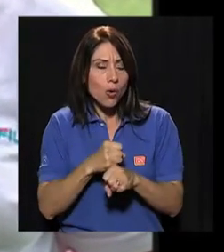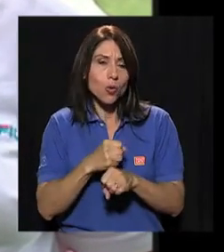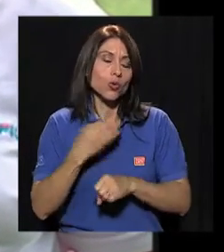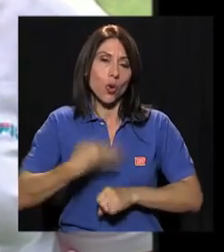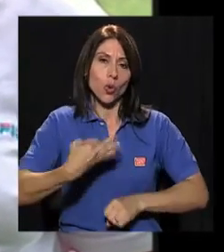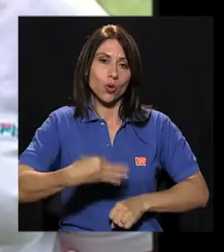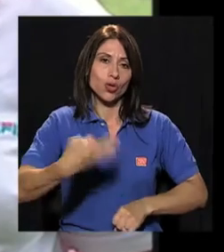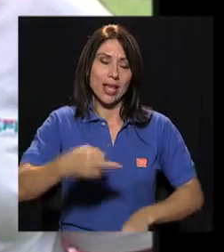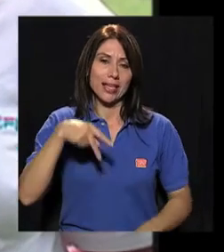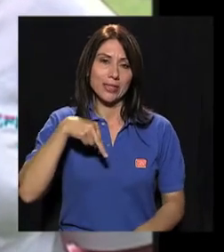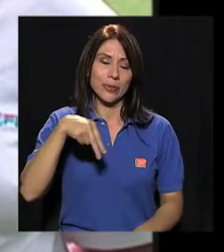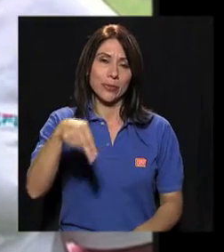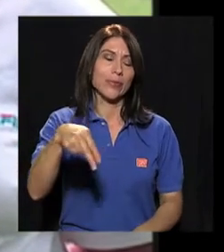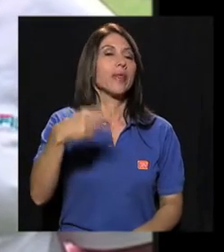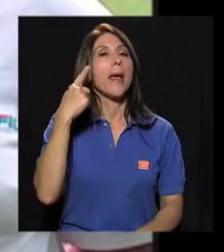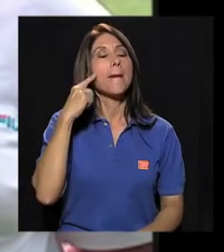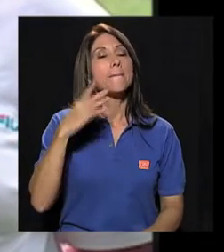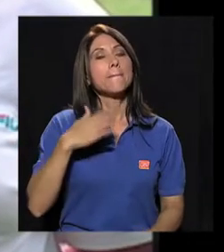todos los días.